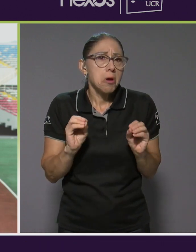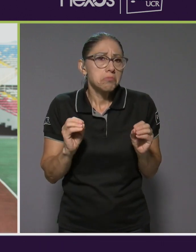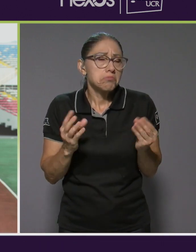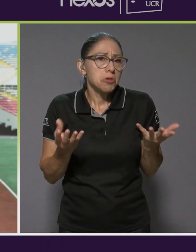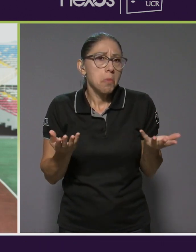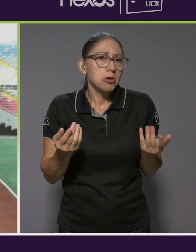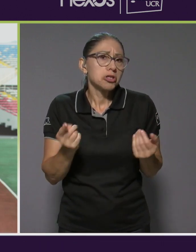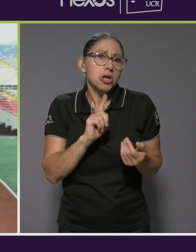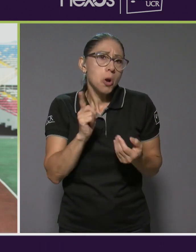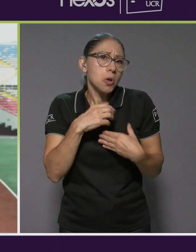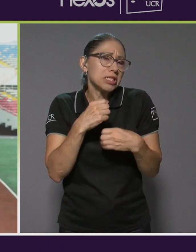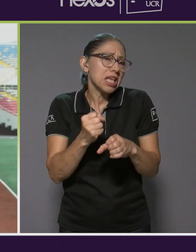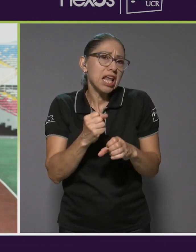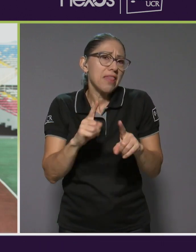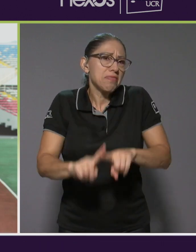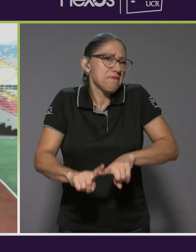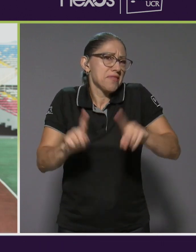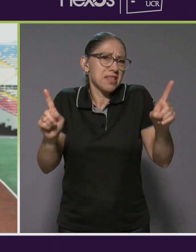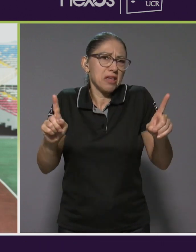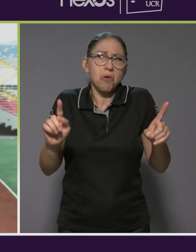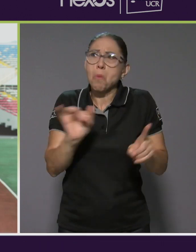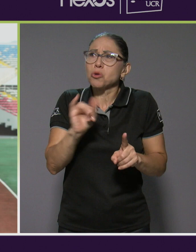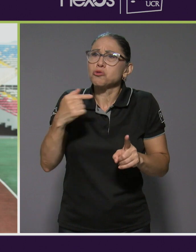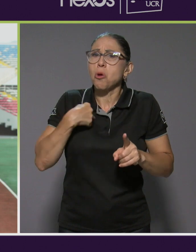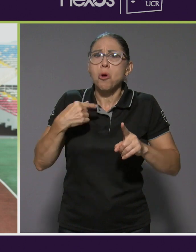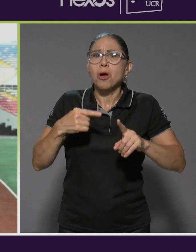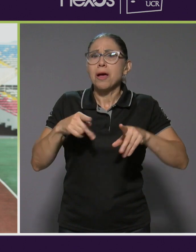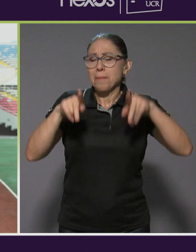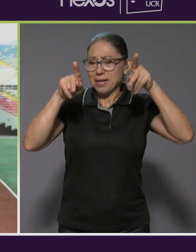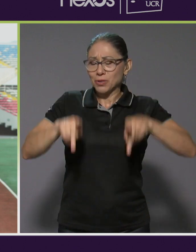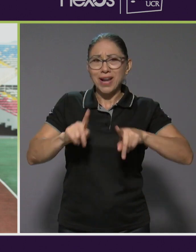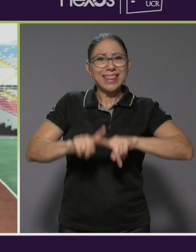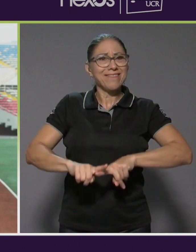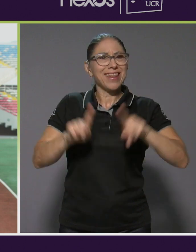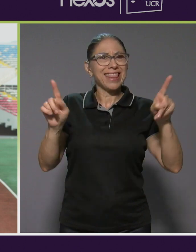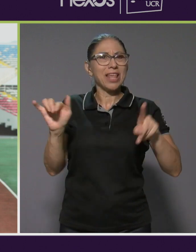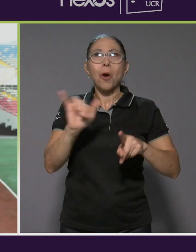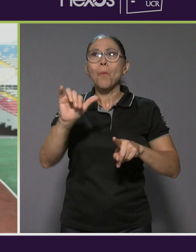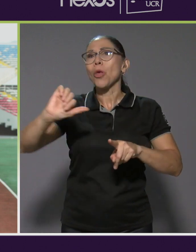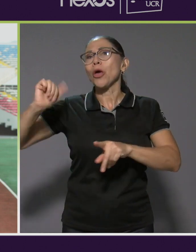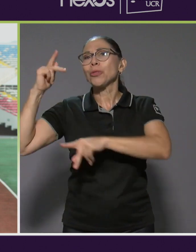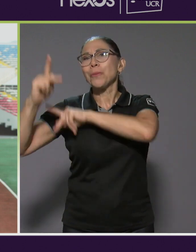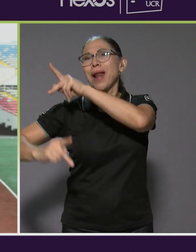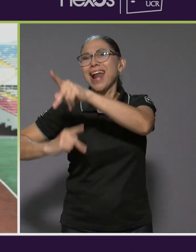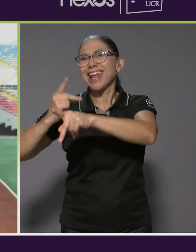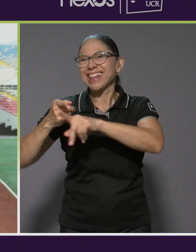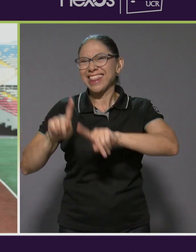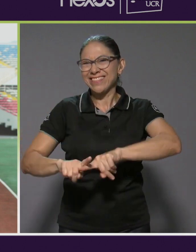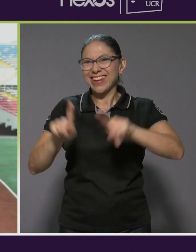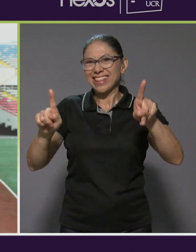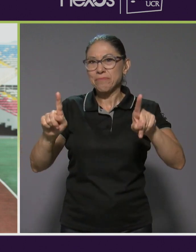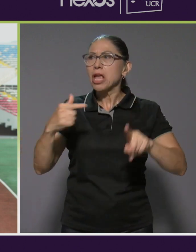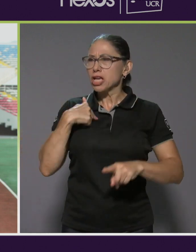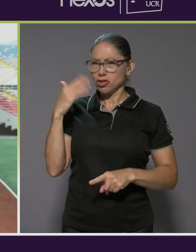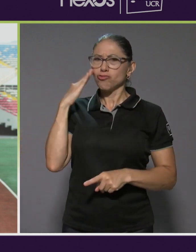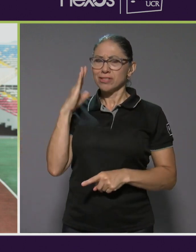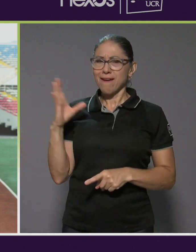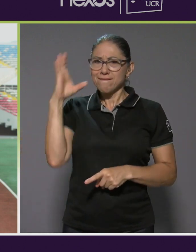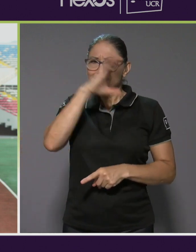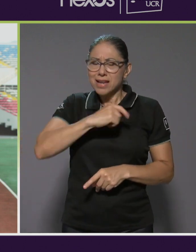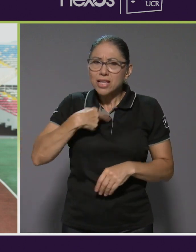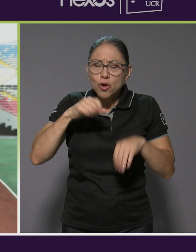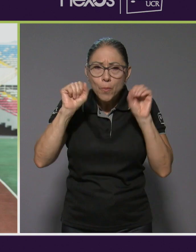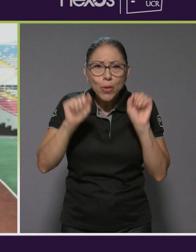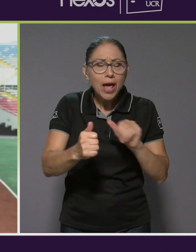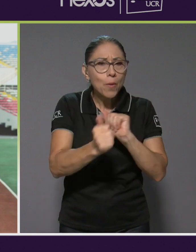como si fuera una persona totalmente diferente, como si no fuera de este planeta. Y saber que podía competir con gente que tiene